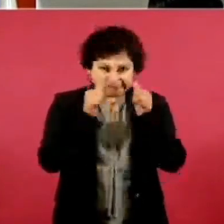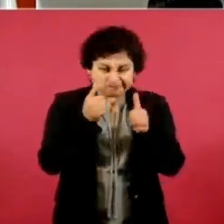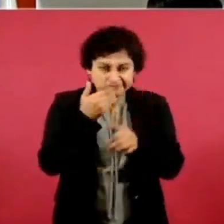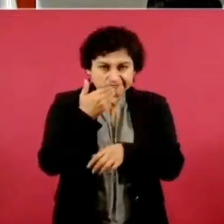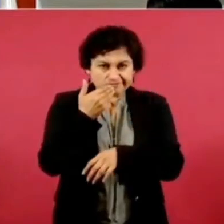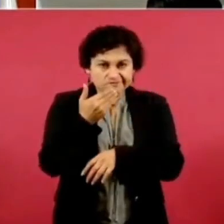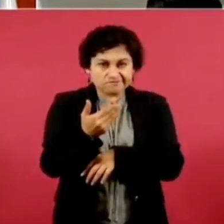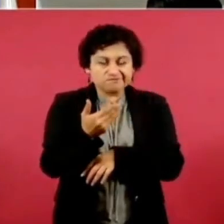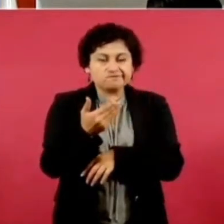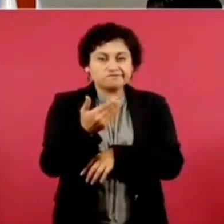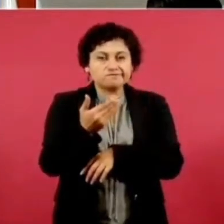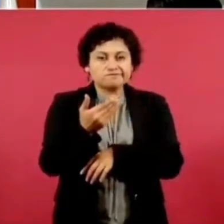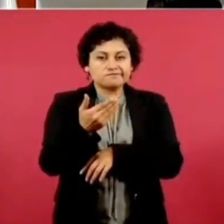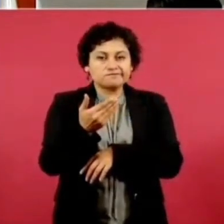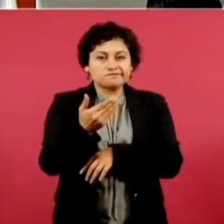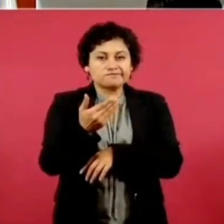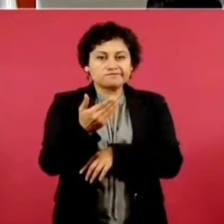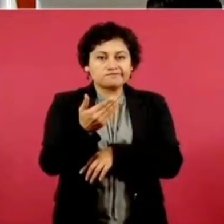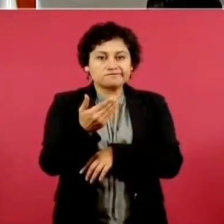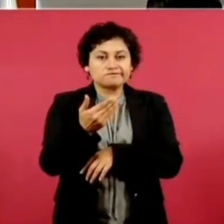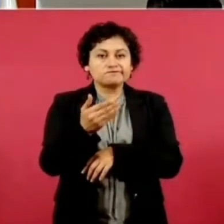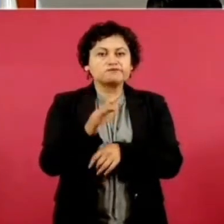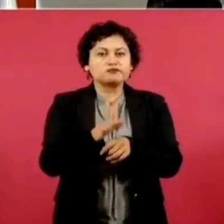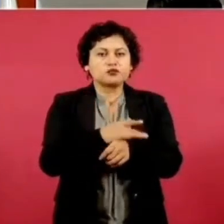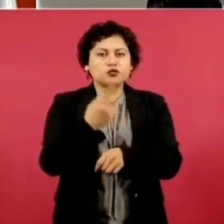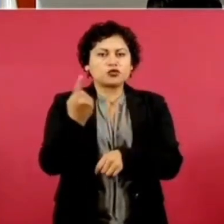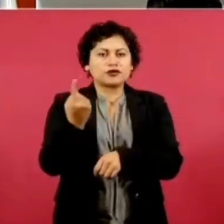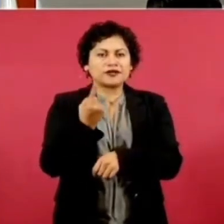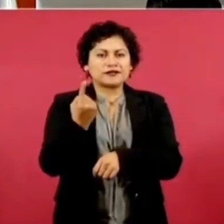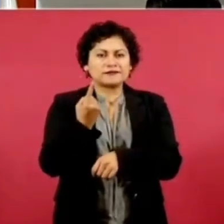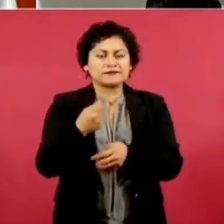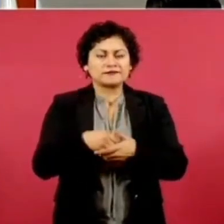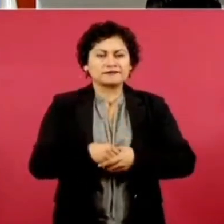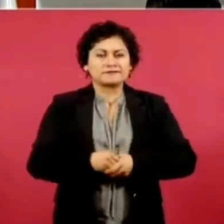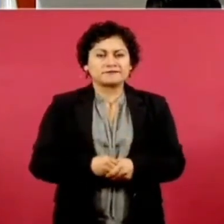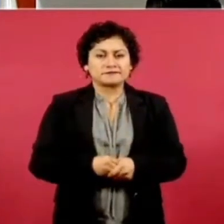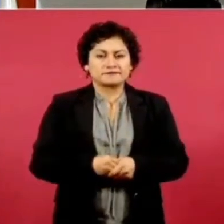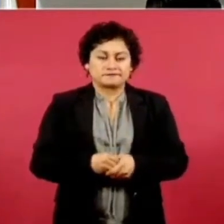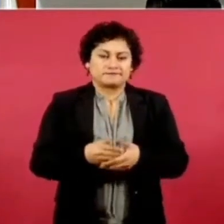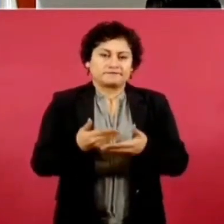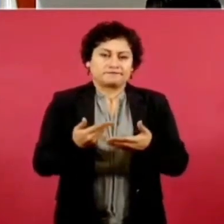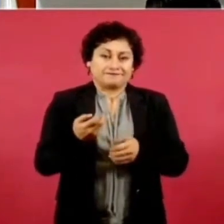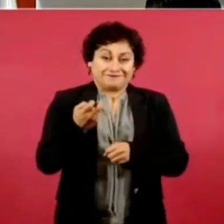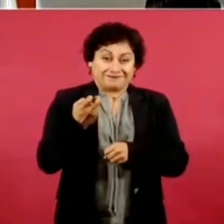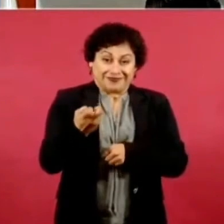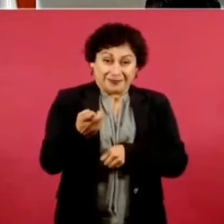¿Por qué estos sueldos, estos privilegios,